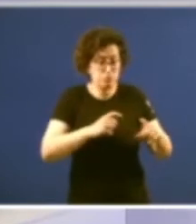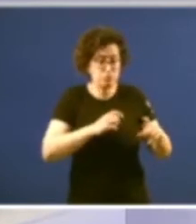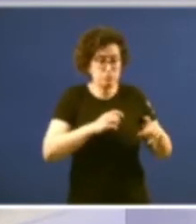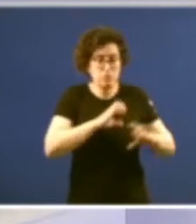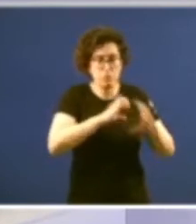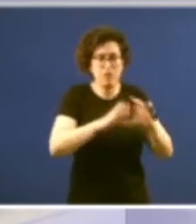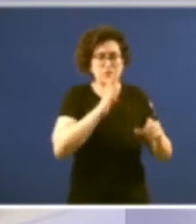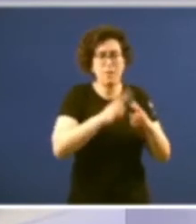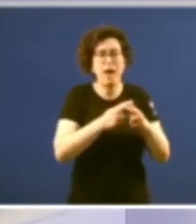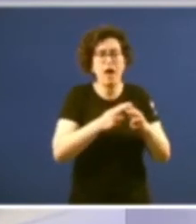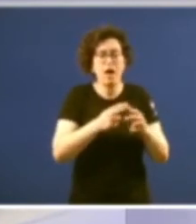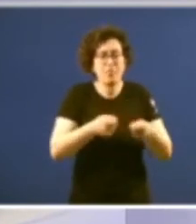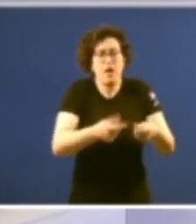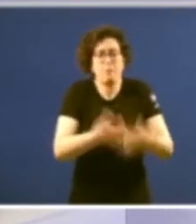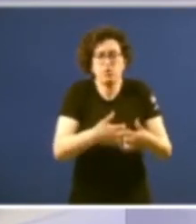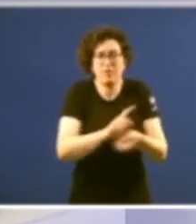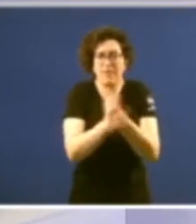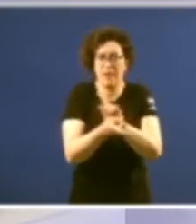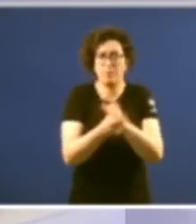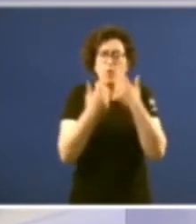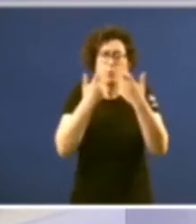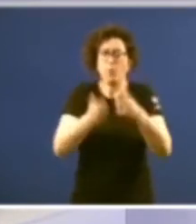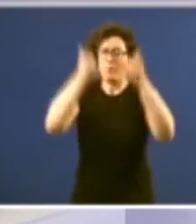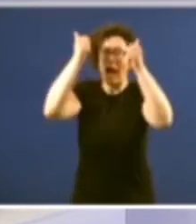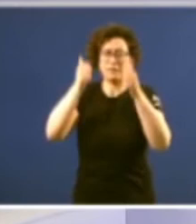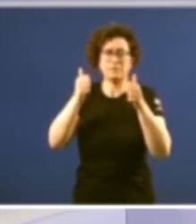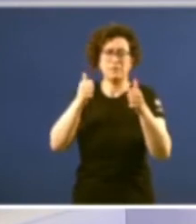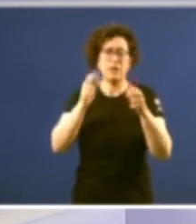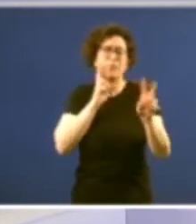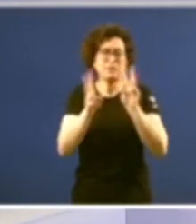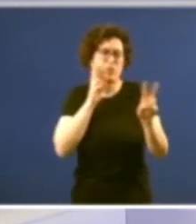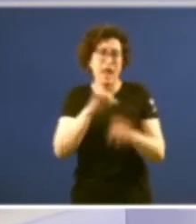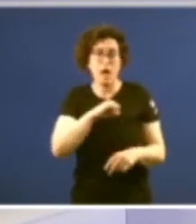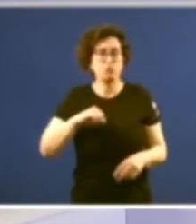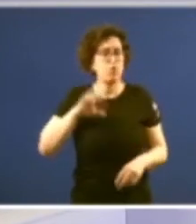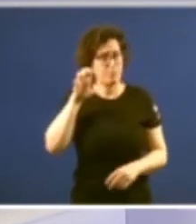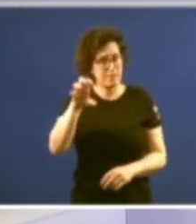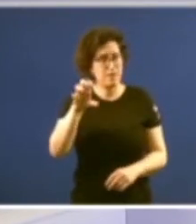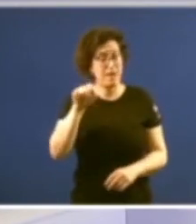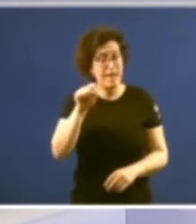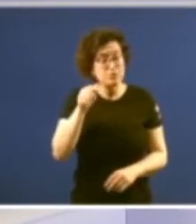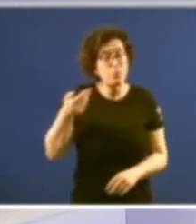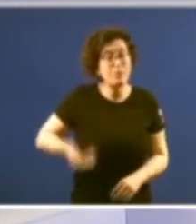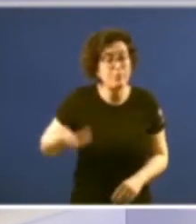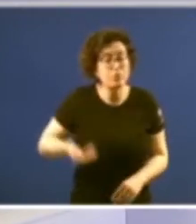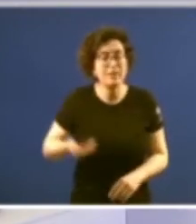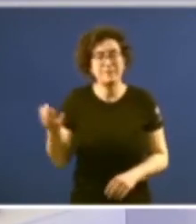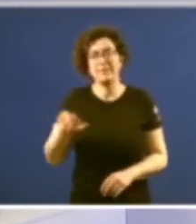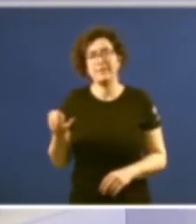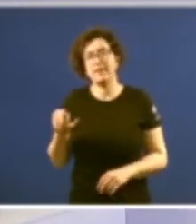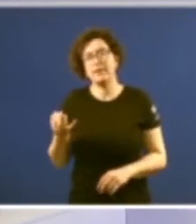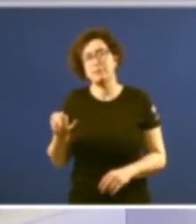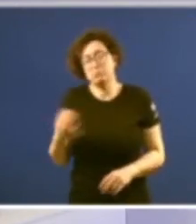e contribuíron a facer máis visible a autonomía algo que no que resultou quizá determinante vamos